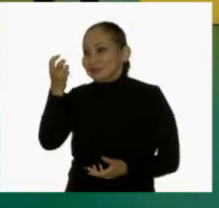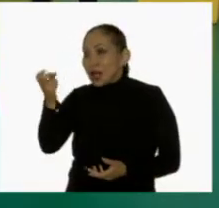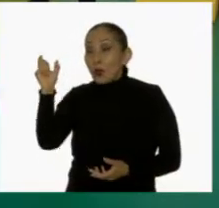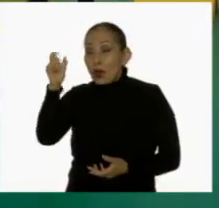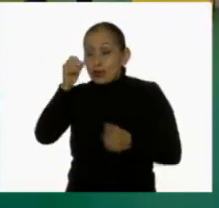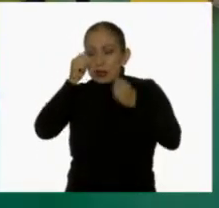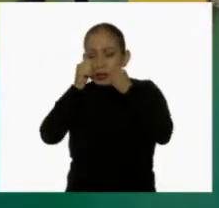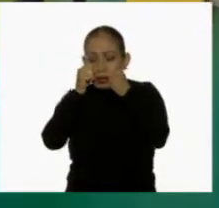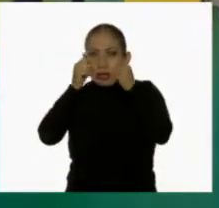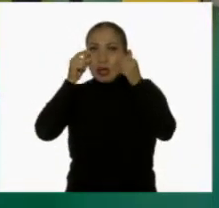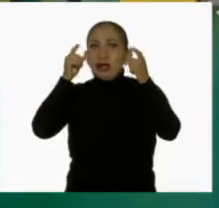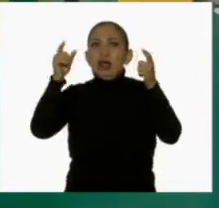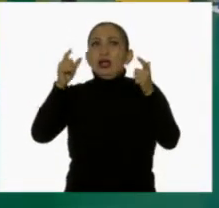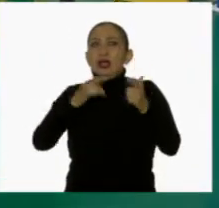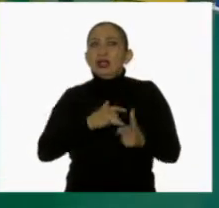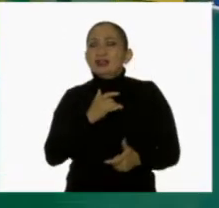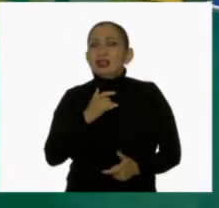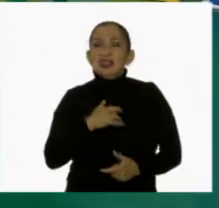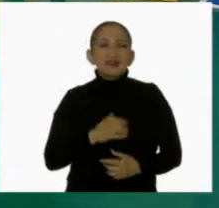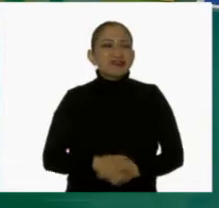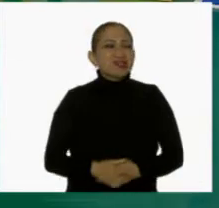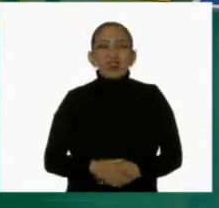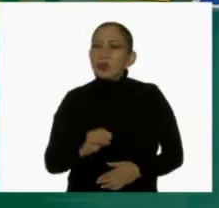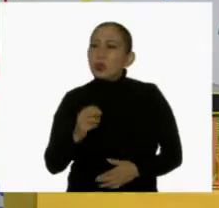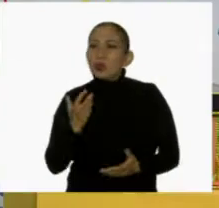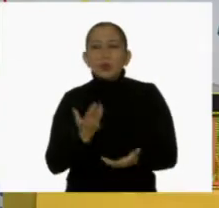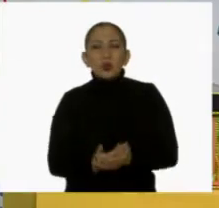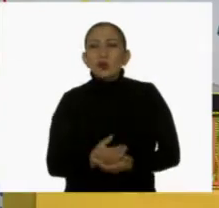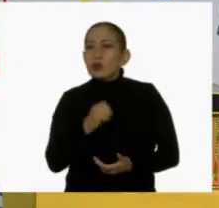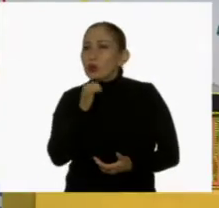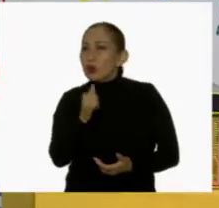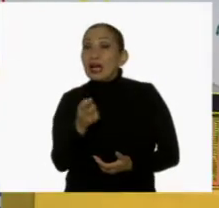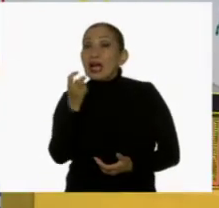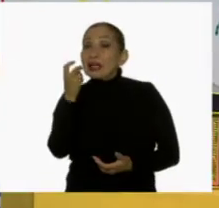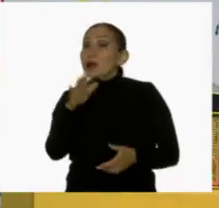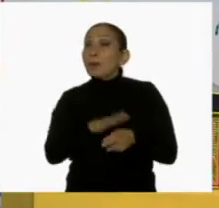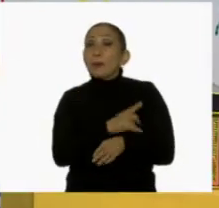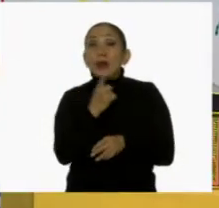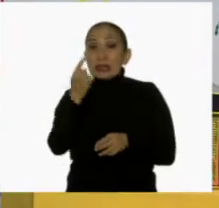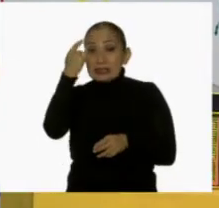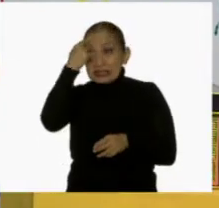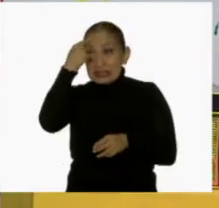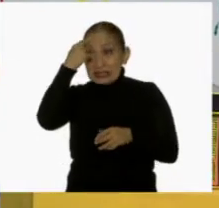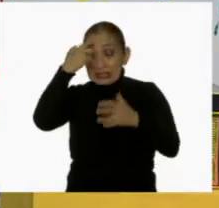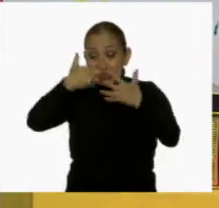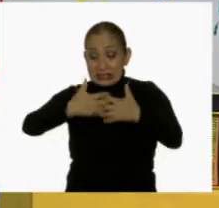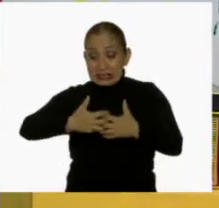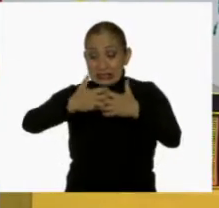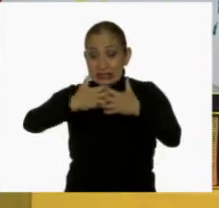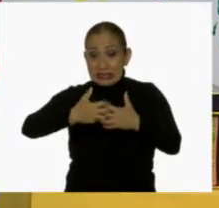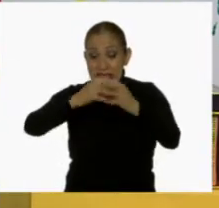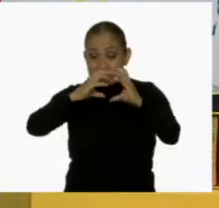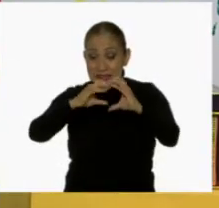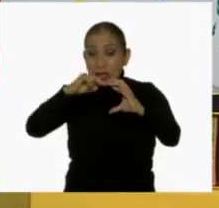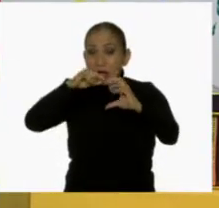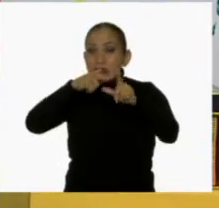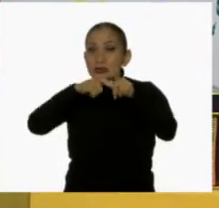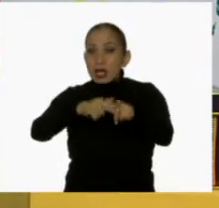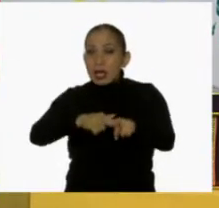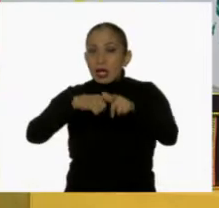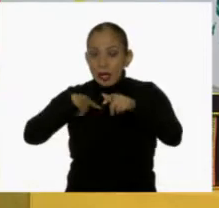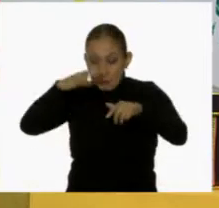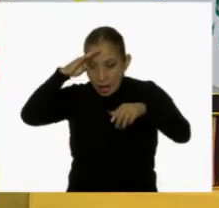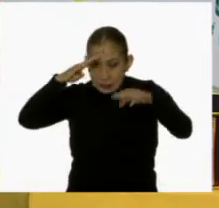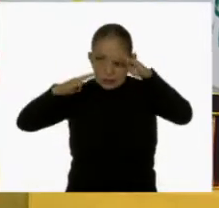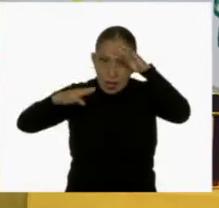Y cuando despertamos, sentimos que no descansamos nada. Eso es porque nuestro cerebro siguió alerta